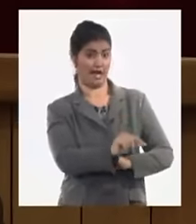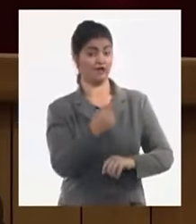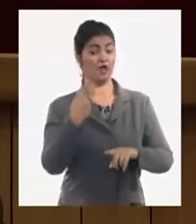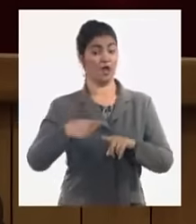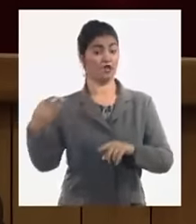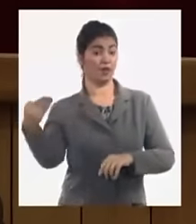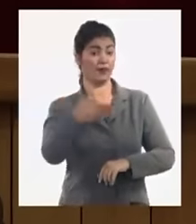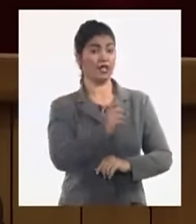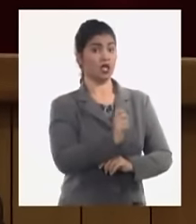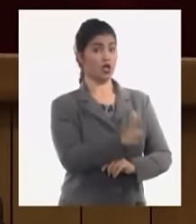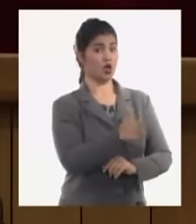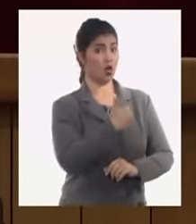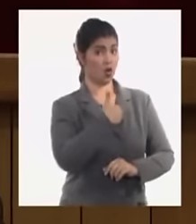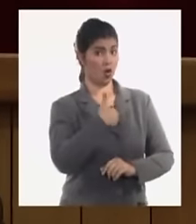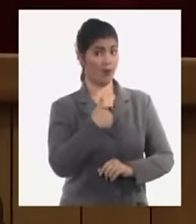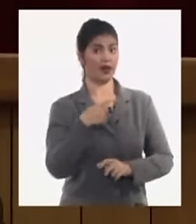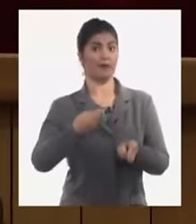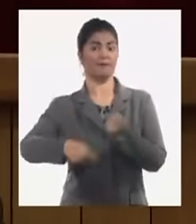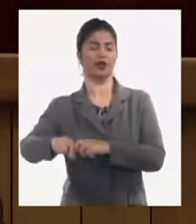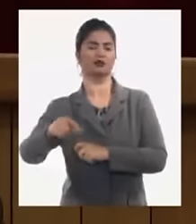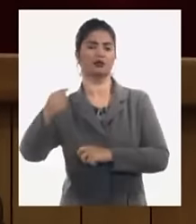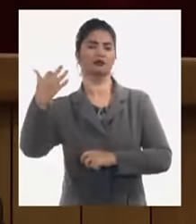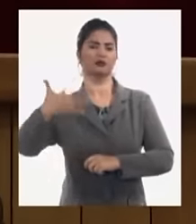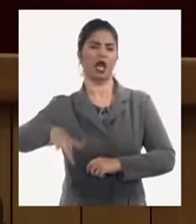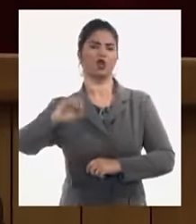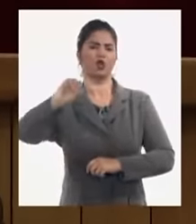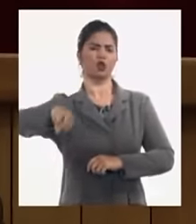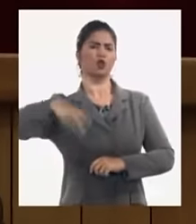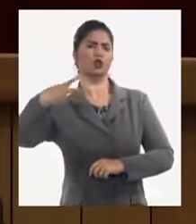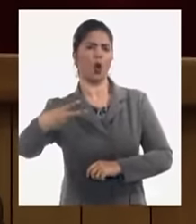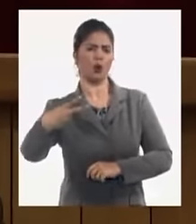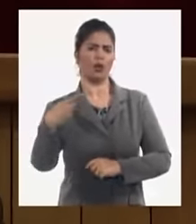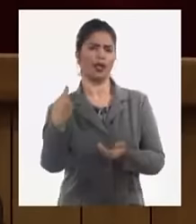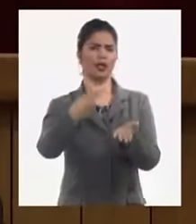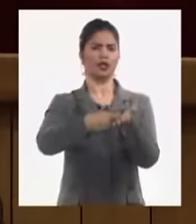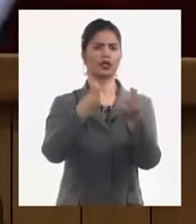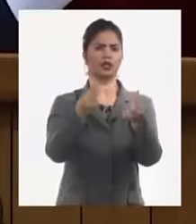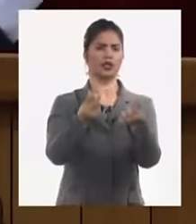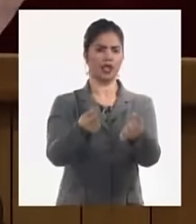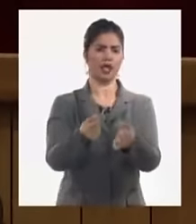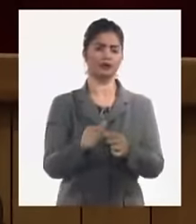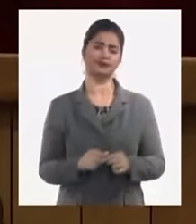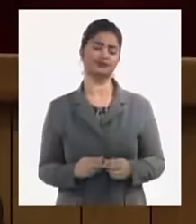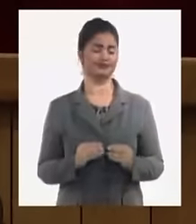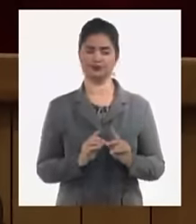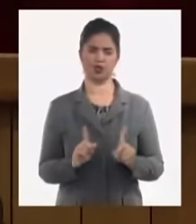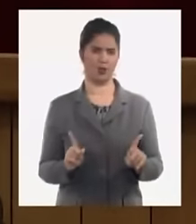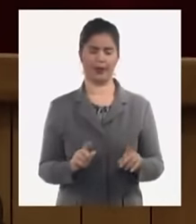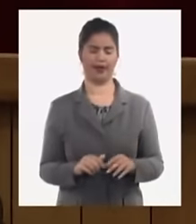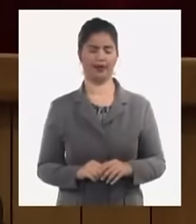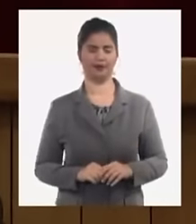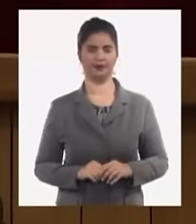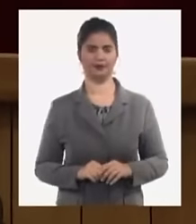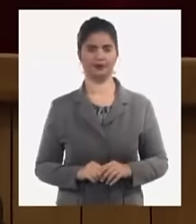pero ahora los que lo han podido aplicar están teniendo resultados maravillosos no tienen nada que envidiarle